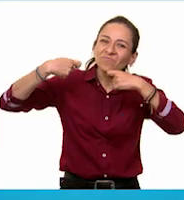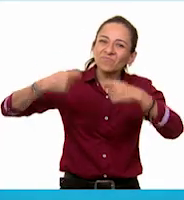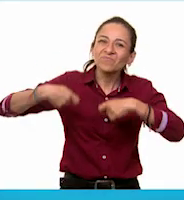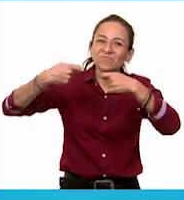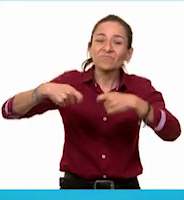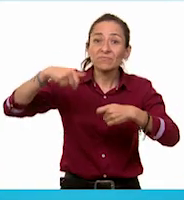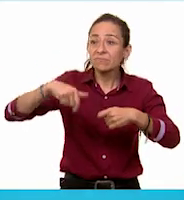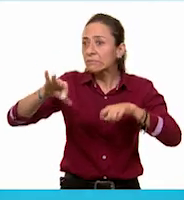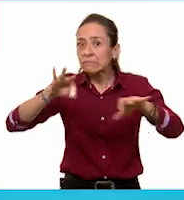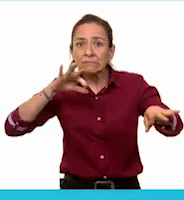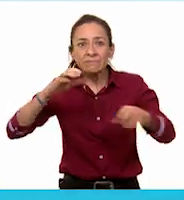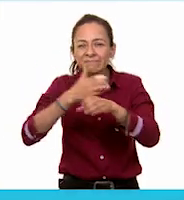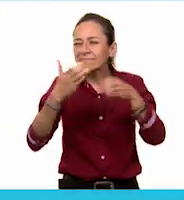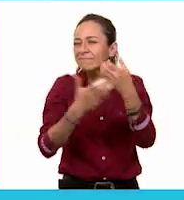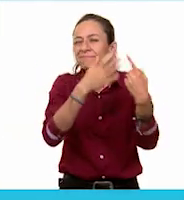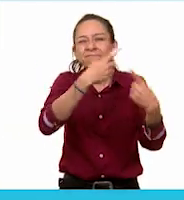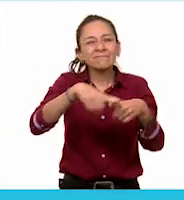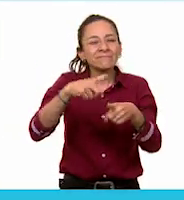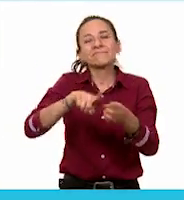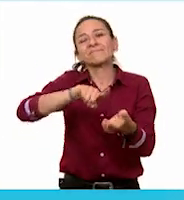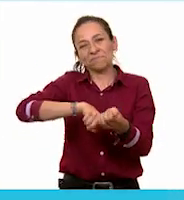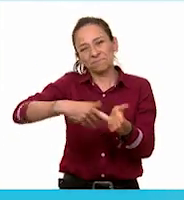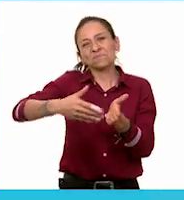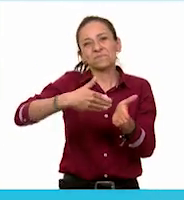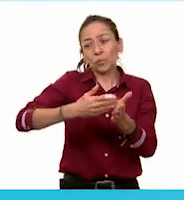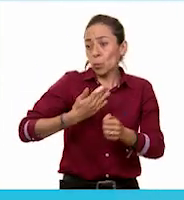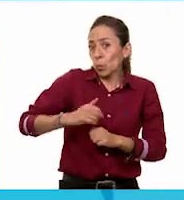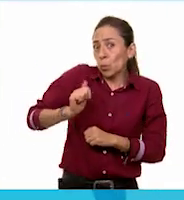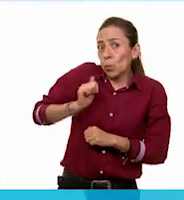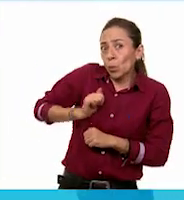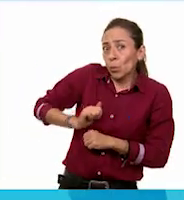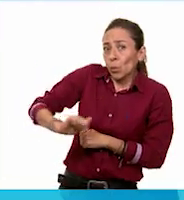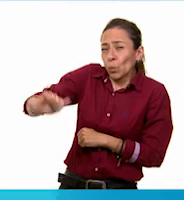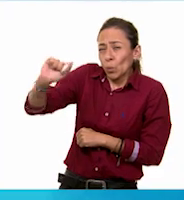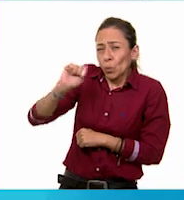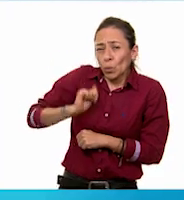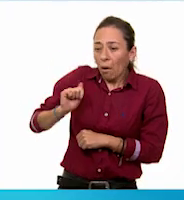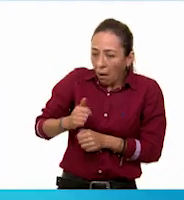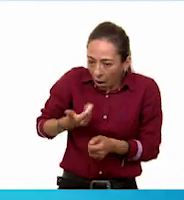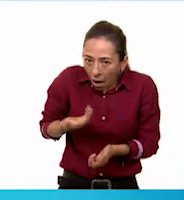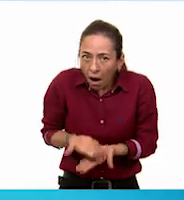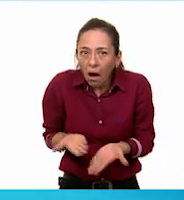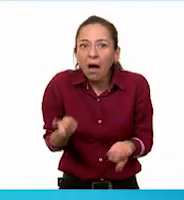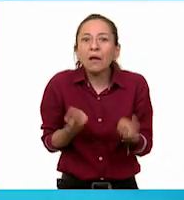diferentes objetos de cocina, unos antiguos y otros modernos.